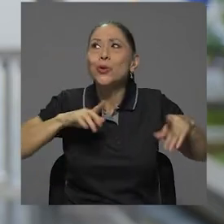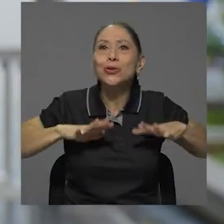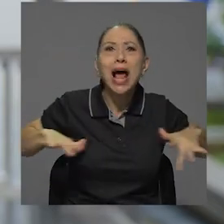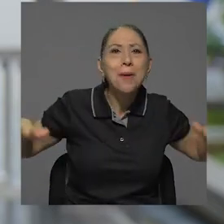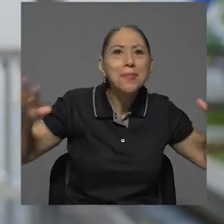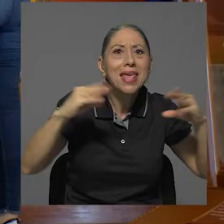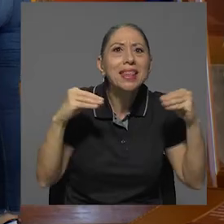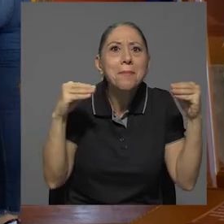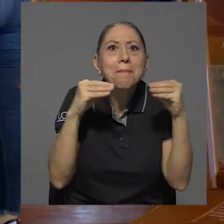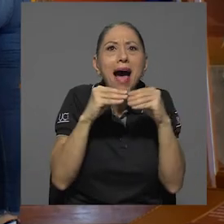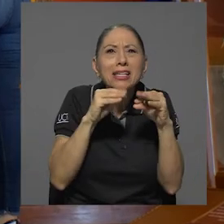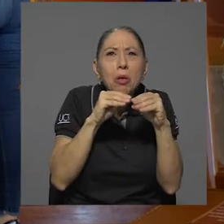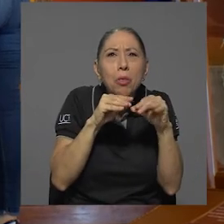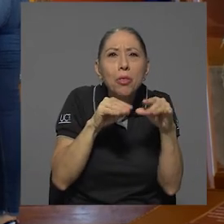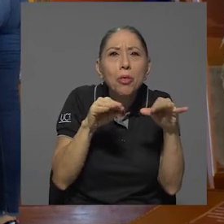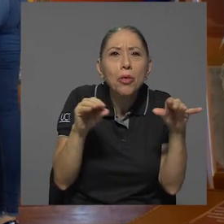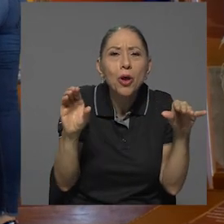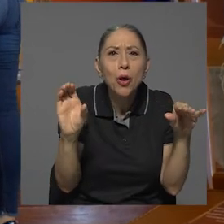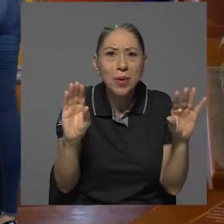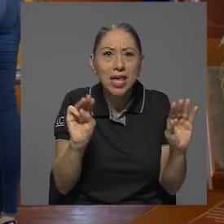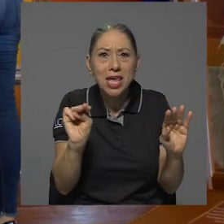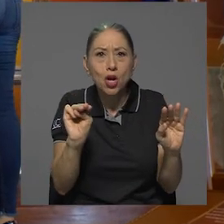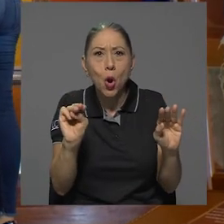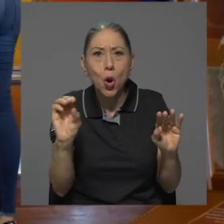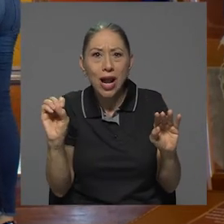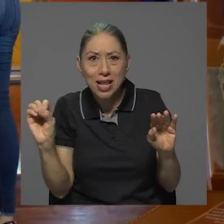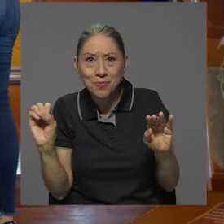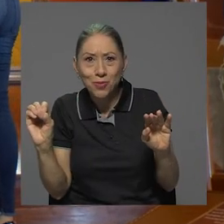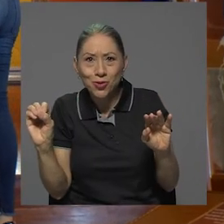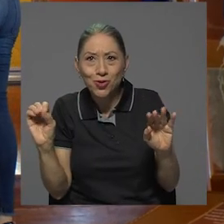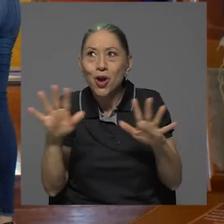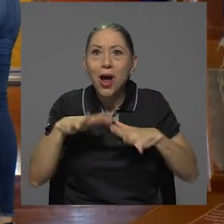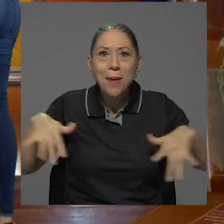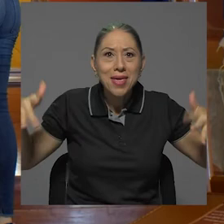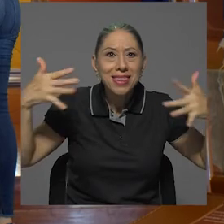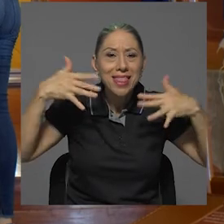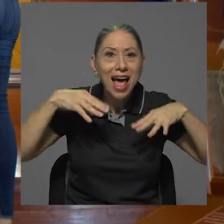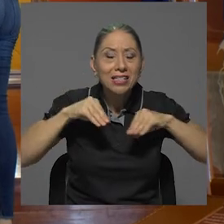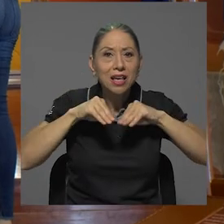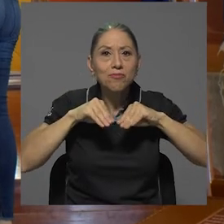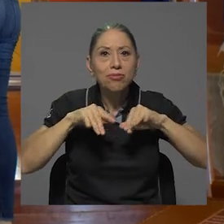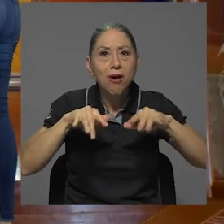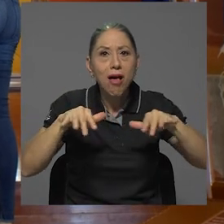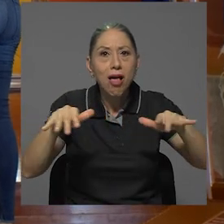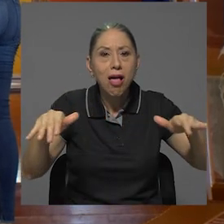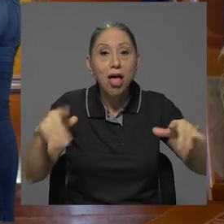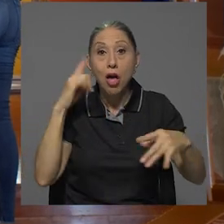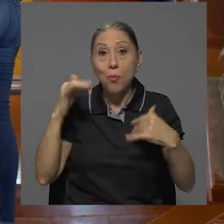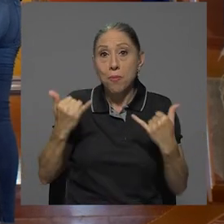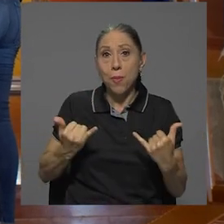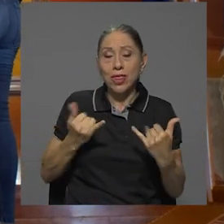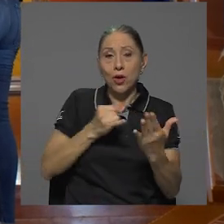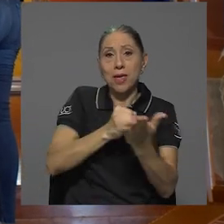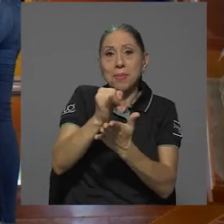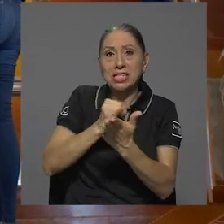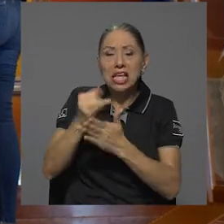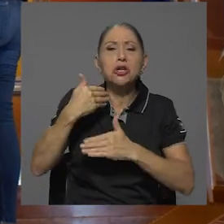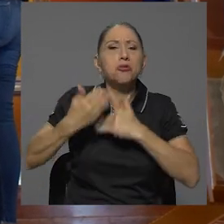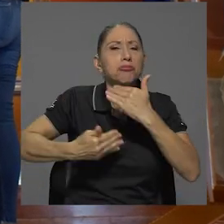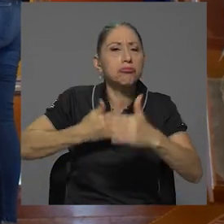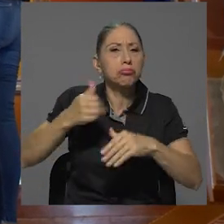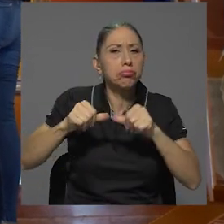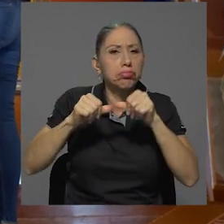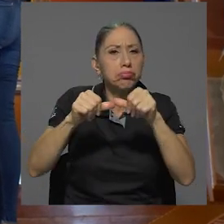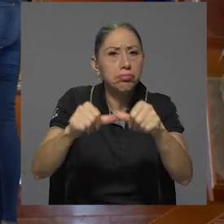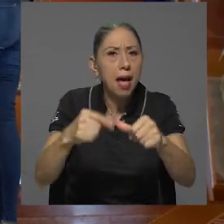en el ambiente y tenemos las condiciones ambientales que favorecen su crecimiento. Por el momento, esta investigación sigue su